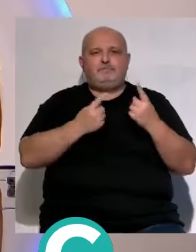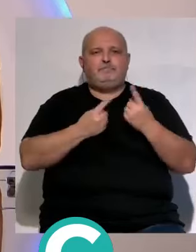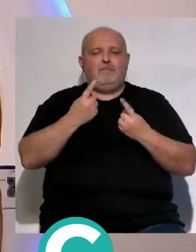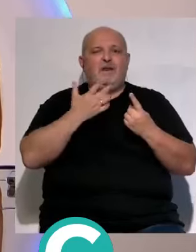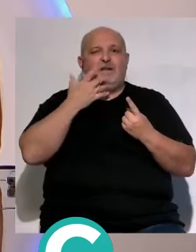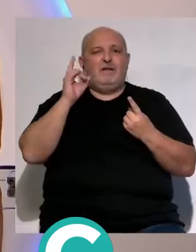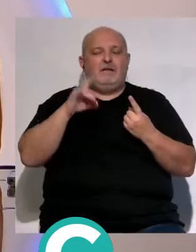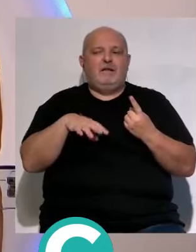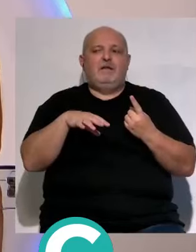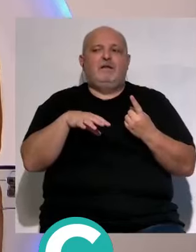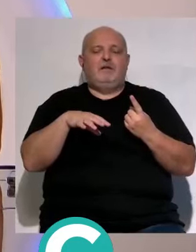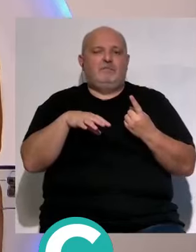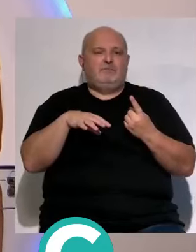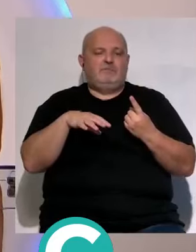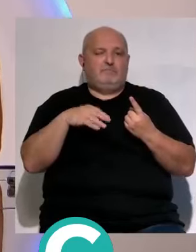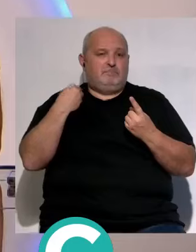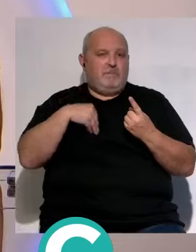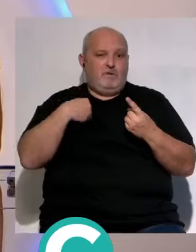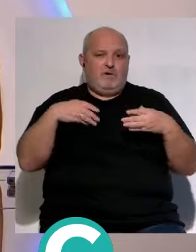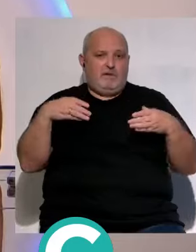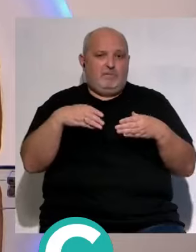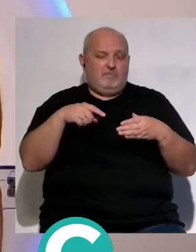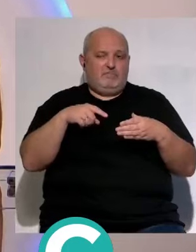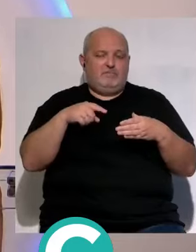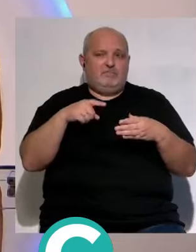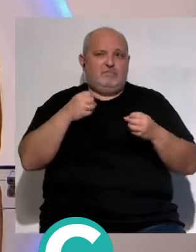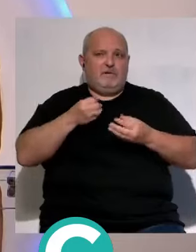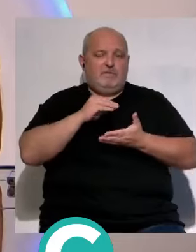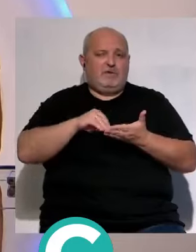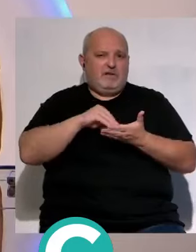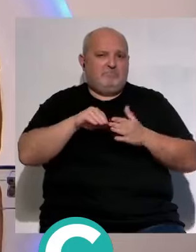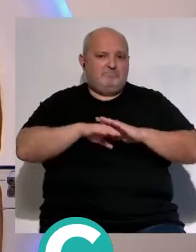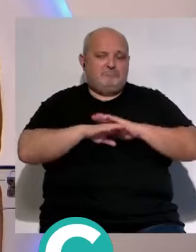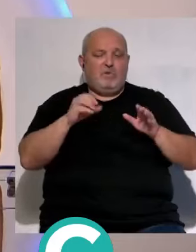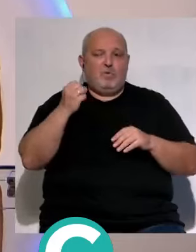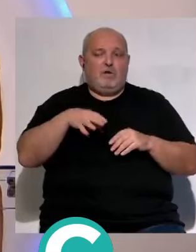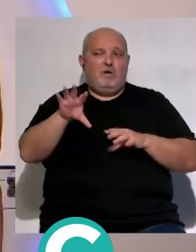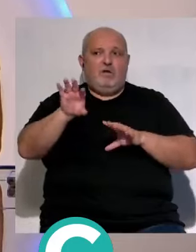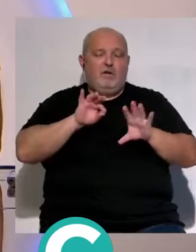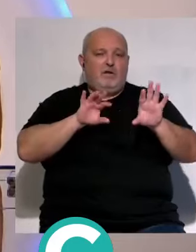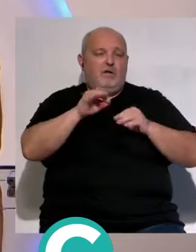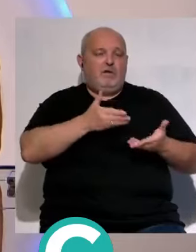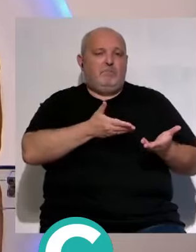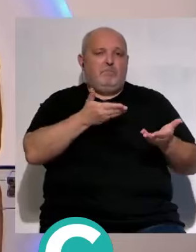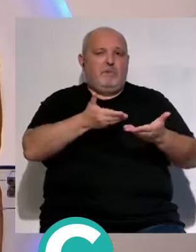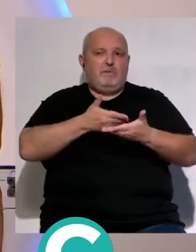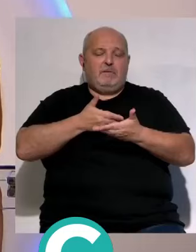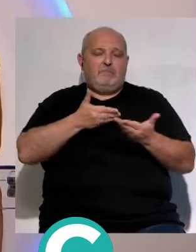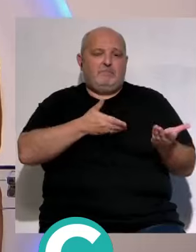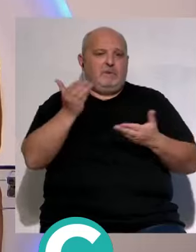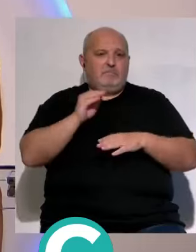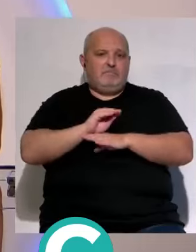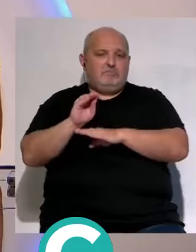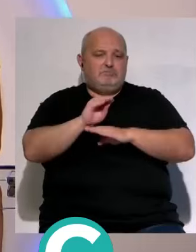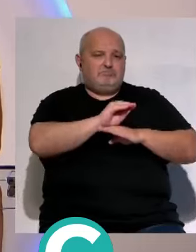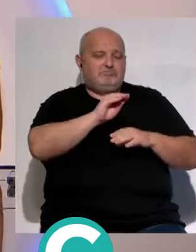que estar son los los miembros del equipo y los informadores pero el club decide invitar a otras personas y yo desde luego no